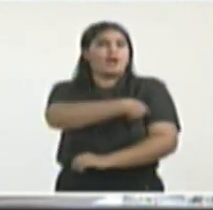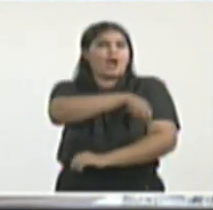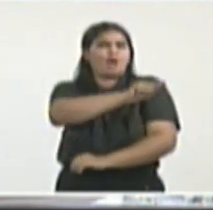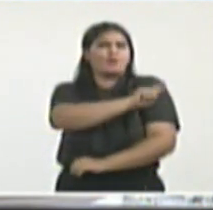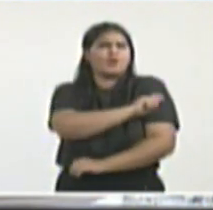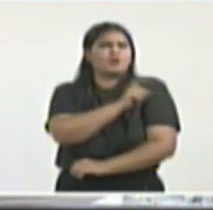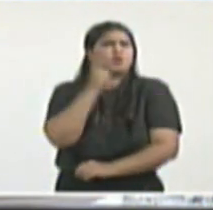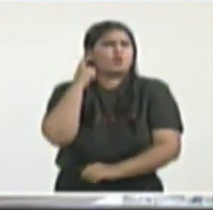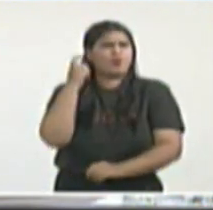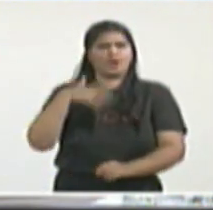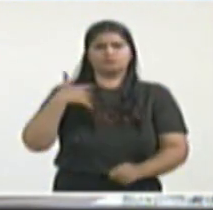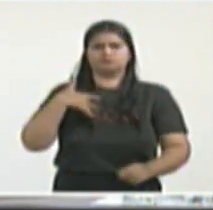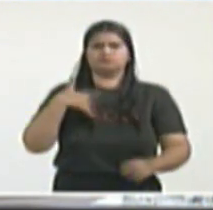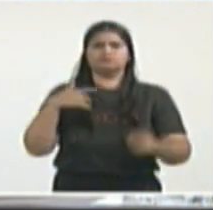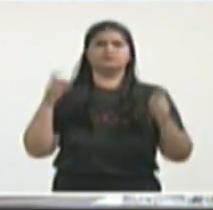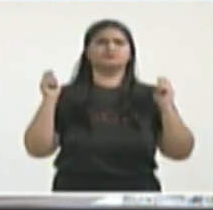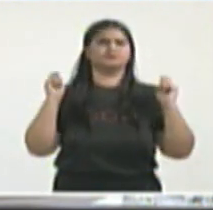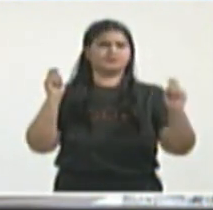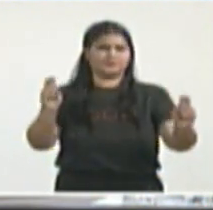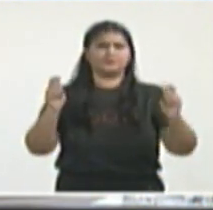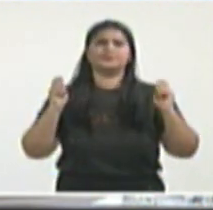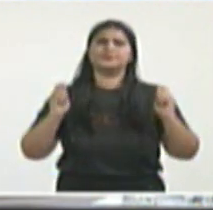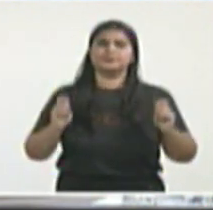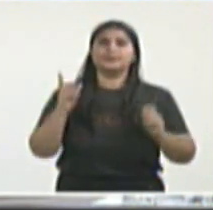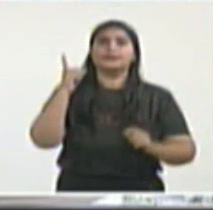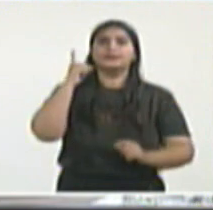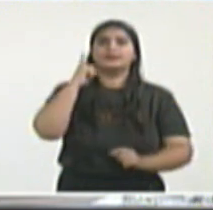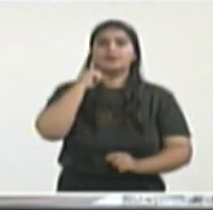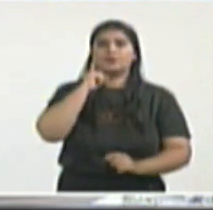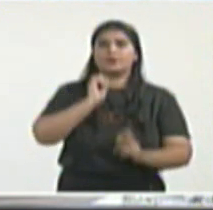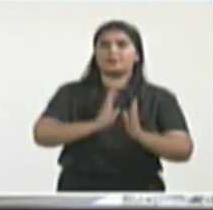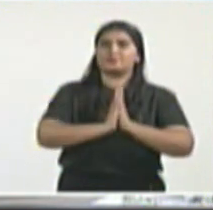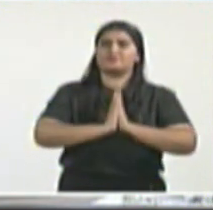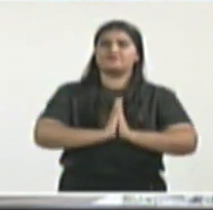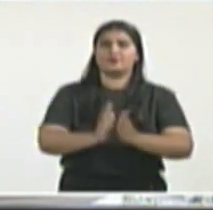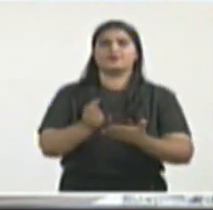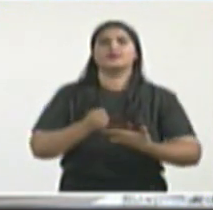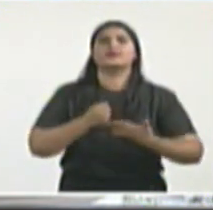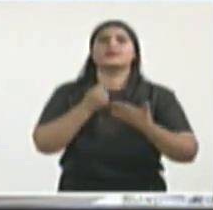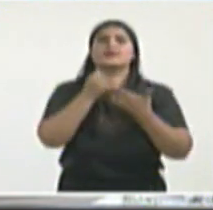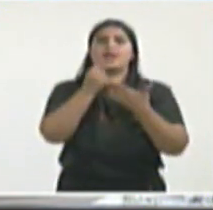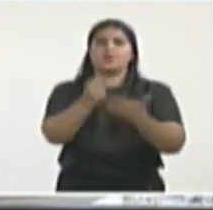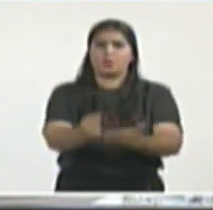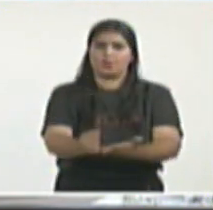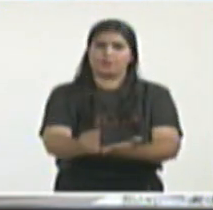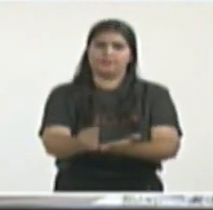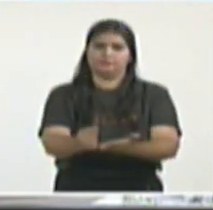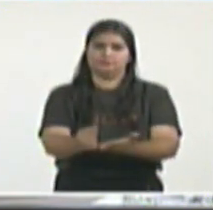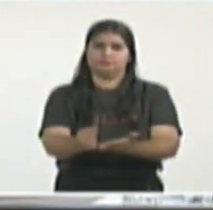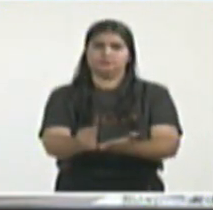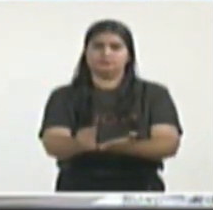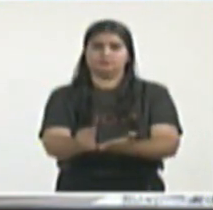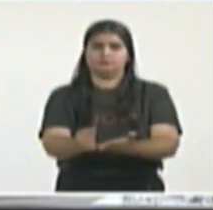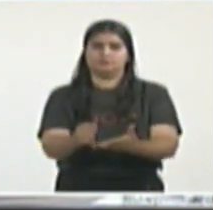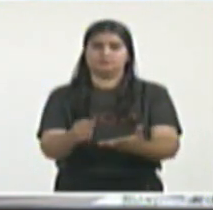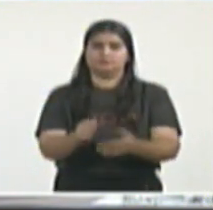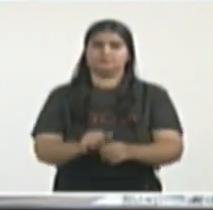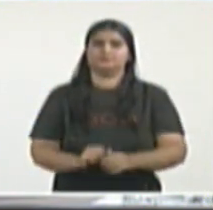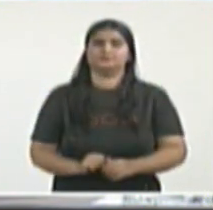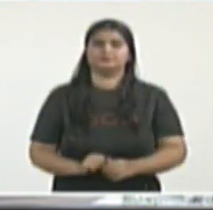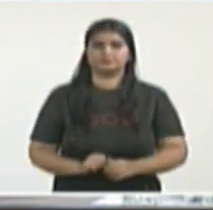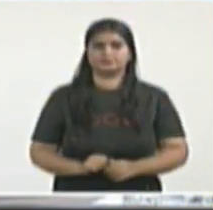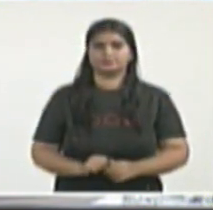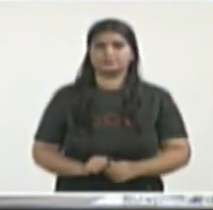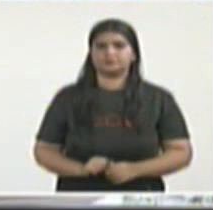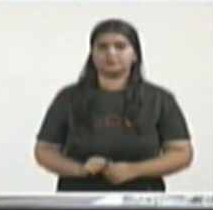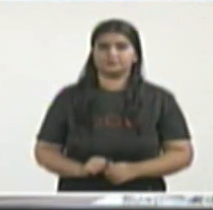que alivie sus necesidades. Haría bien el presidente